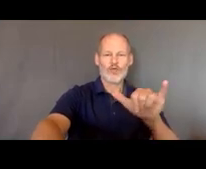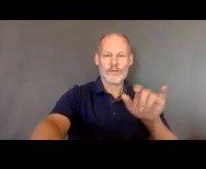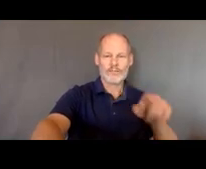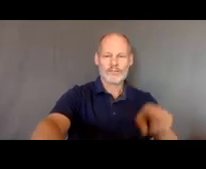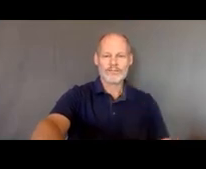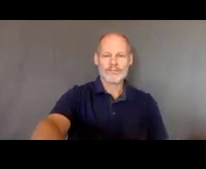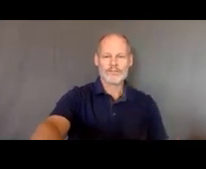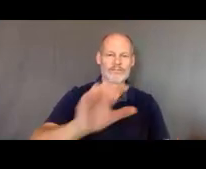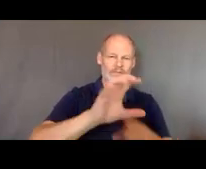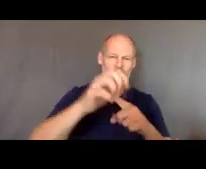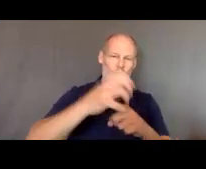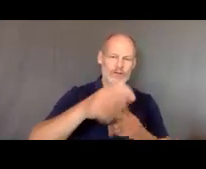gracias